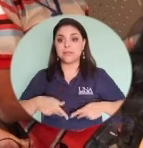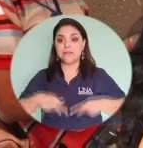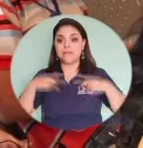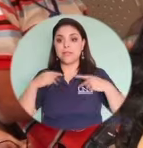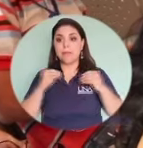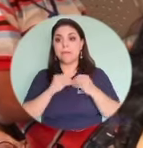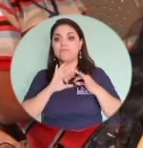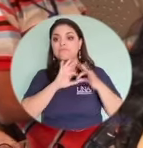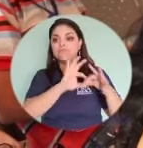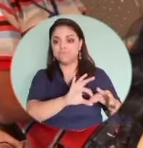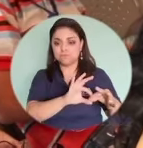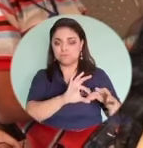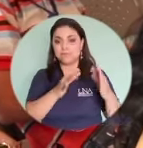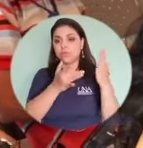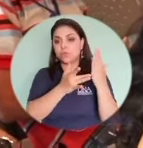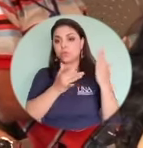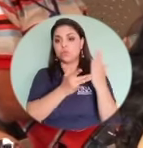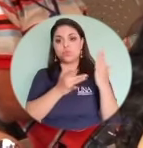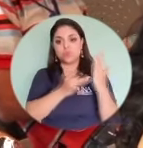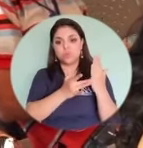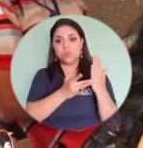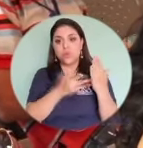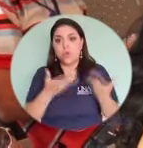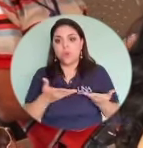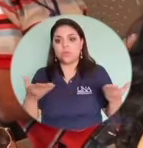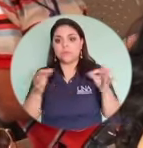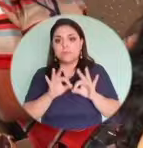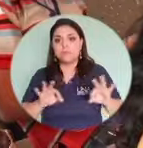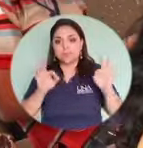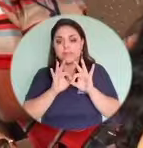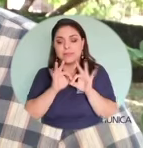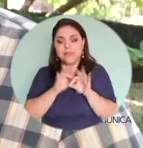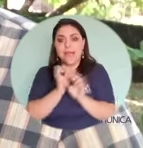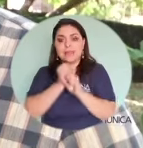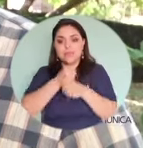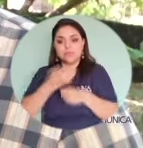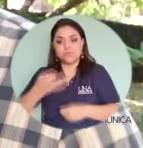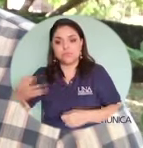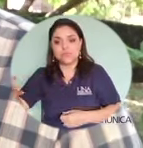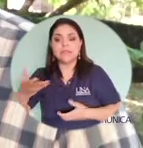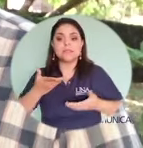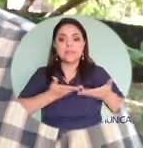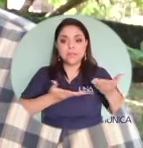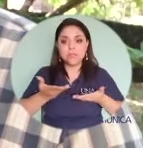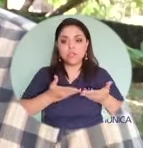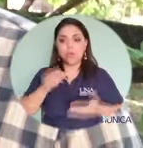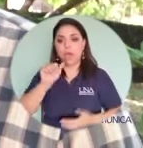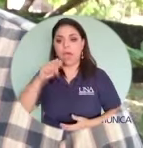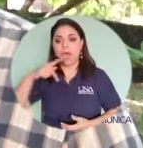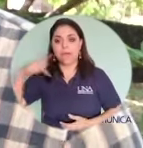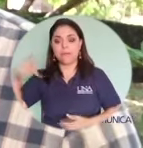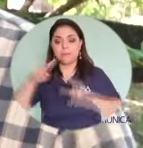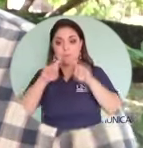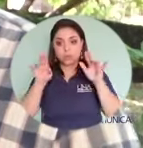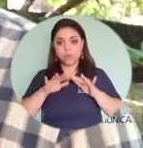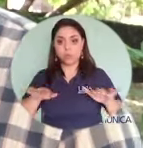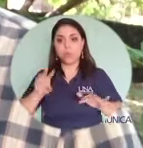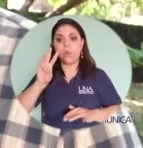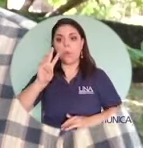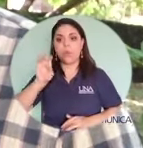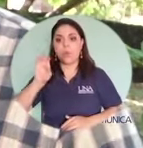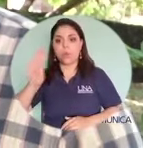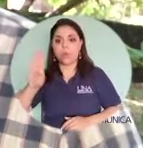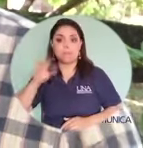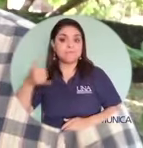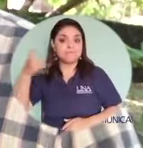vez más está ligada a temas cibernéticos para cosas que en realidad hacemos de manera cotidiana. Usamos servicios, aplicaciones